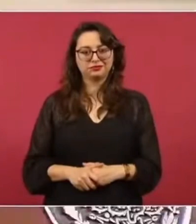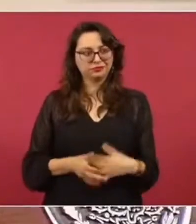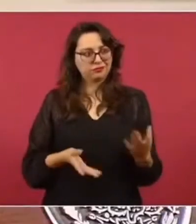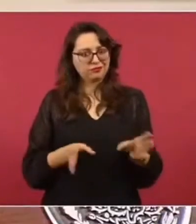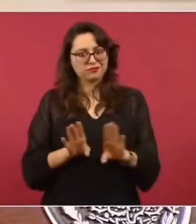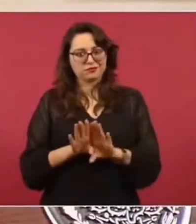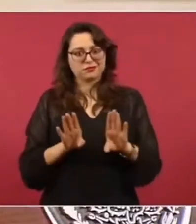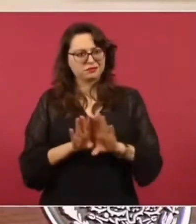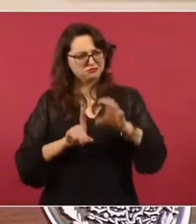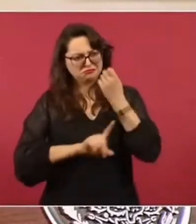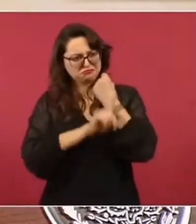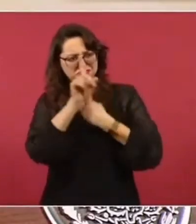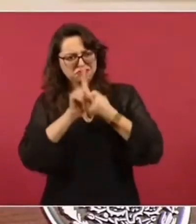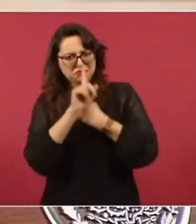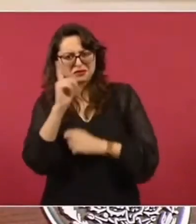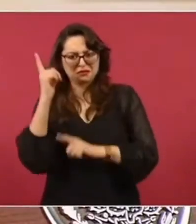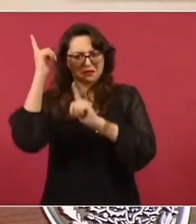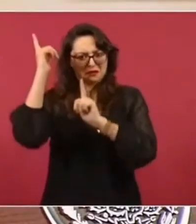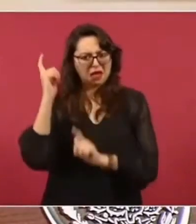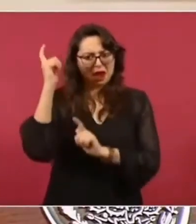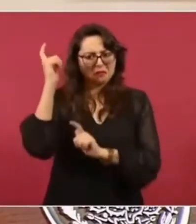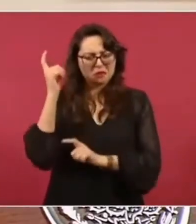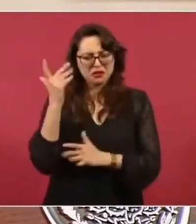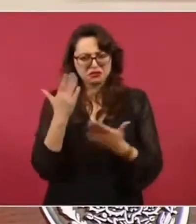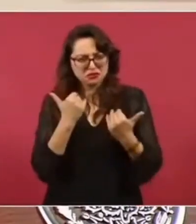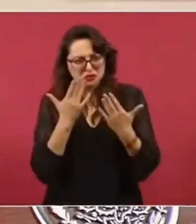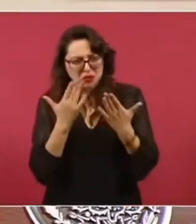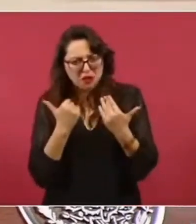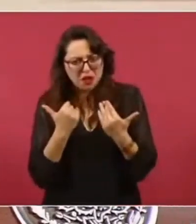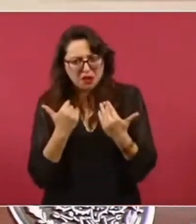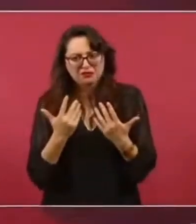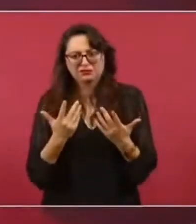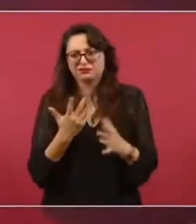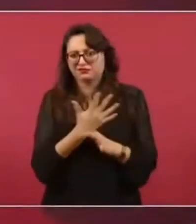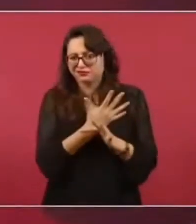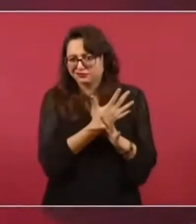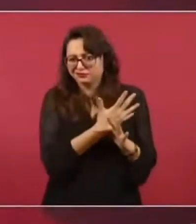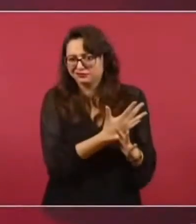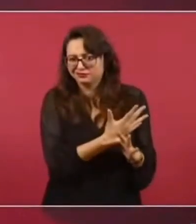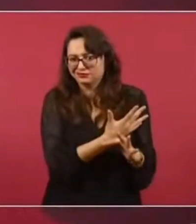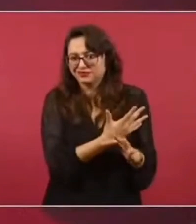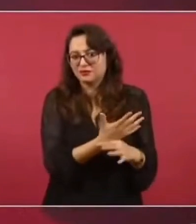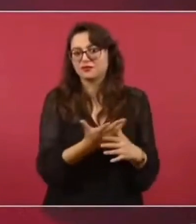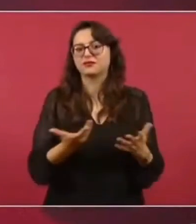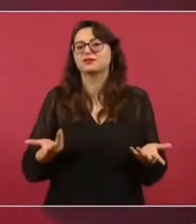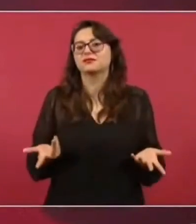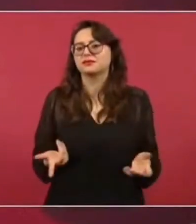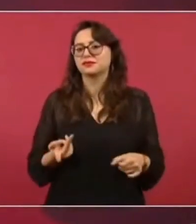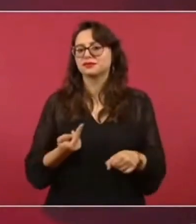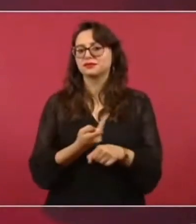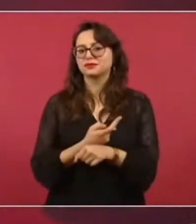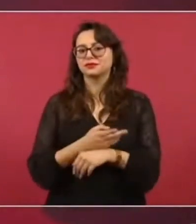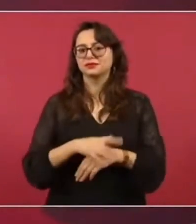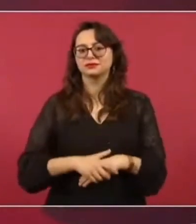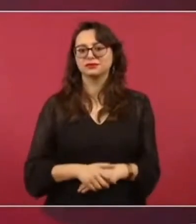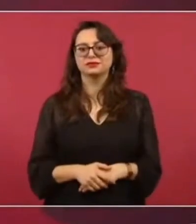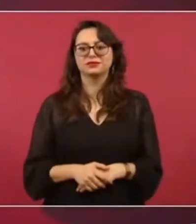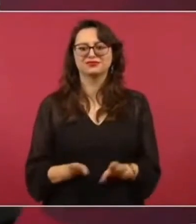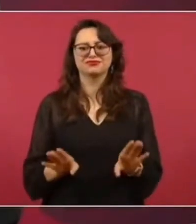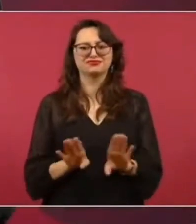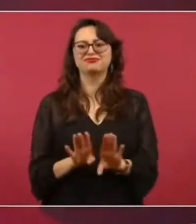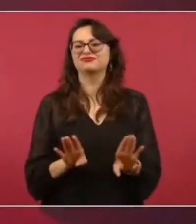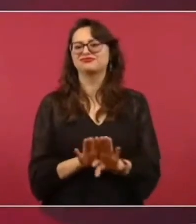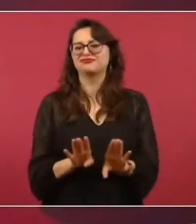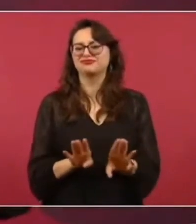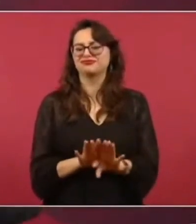con estos crímenes lamentables